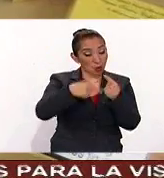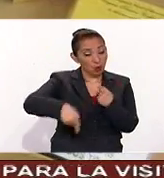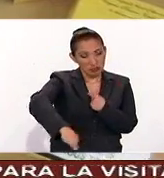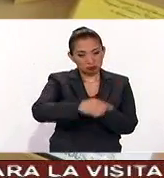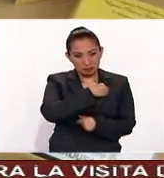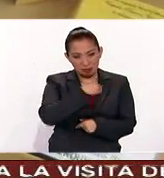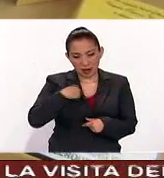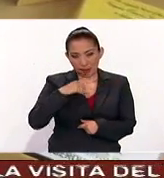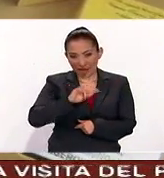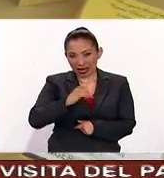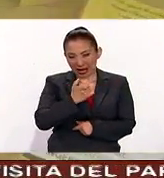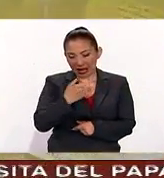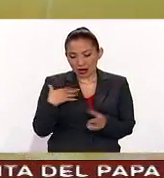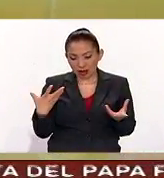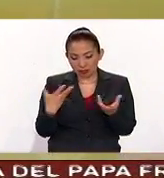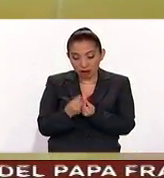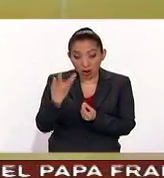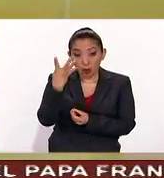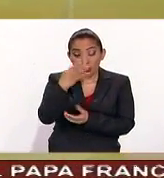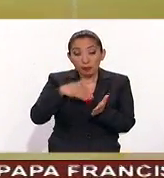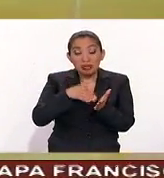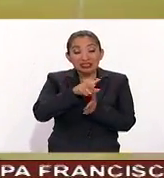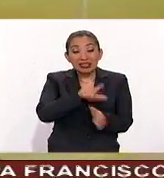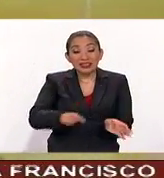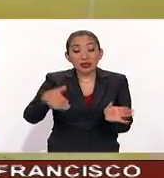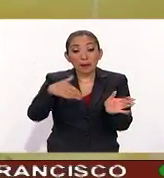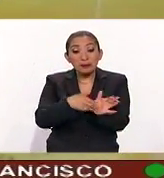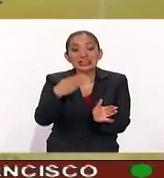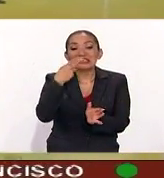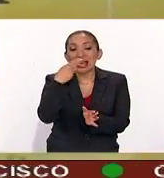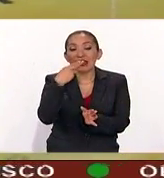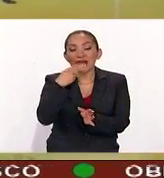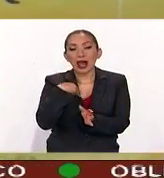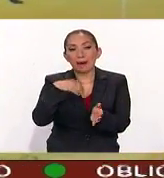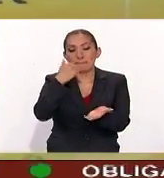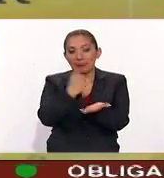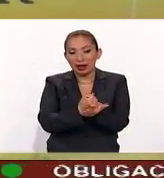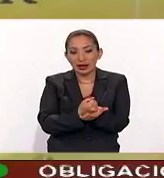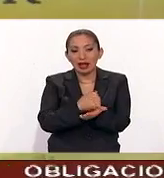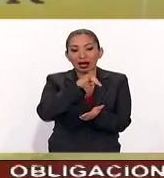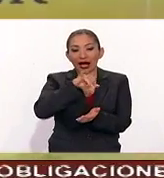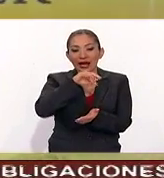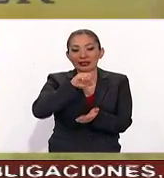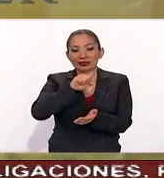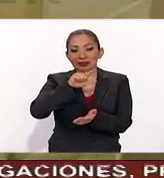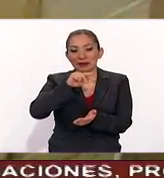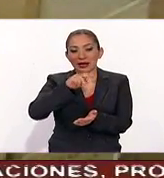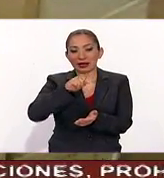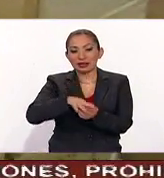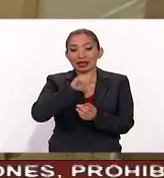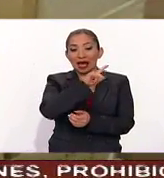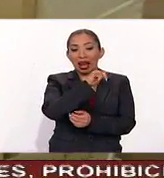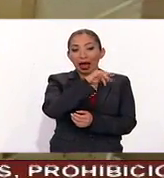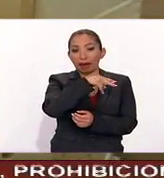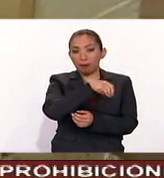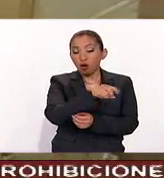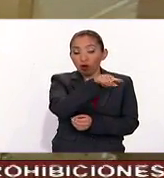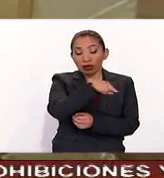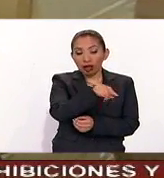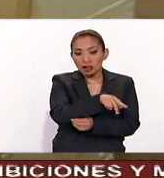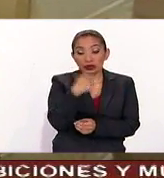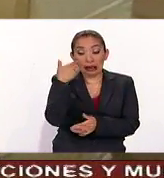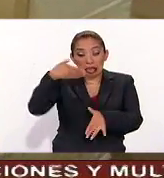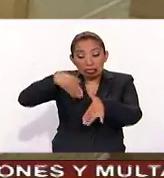de la PGR, aseguraron cuatro millones y setecientos mil cigarrillos de las marcas Heisler y Alamo. Estos